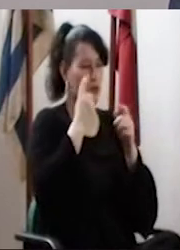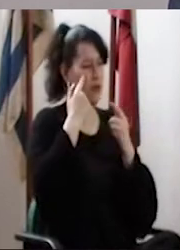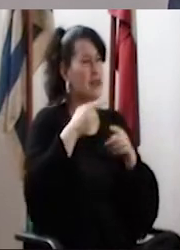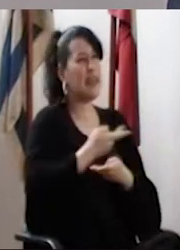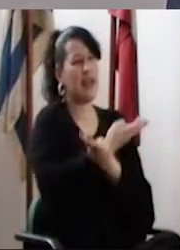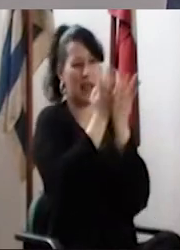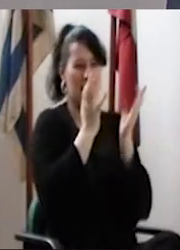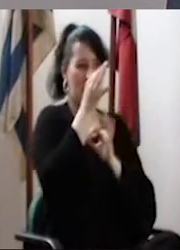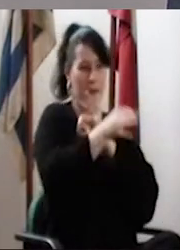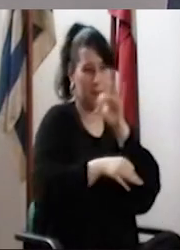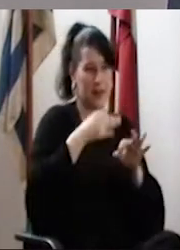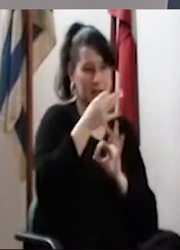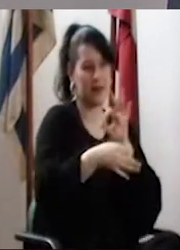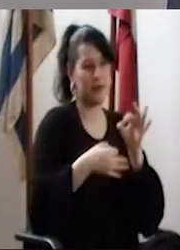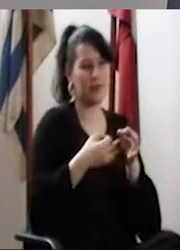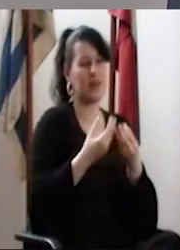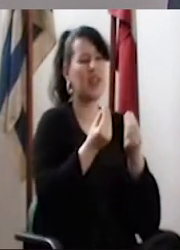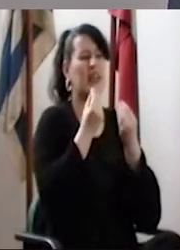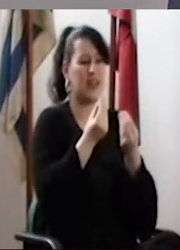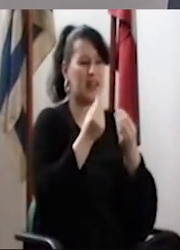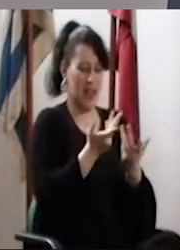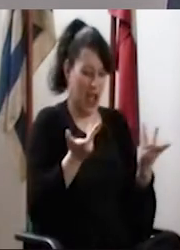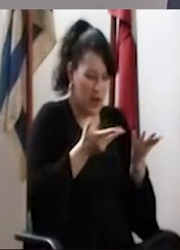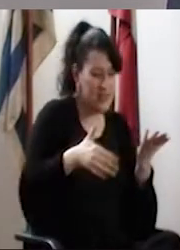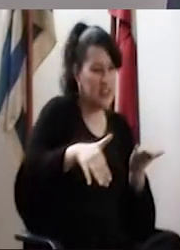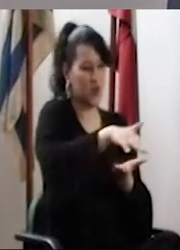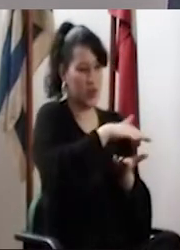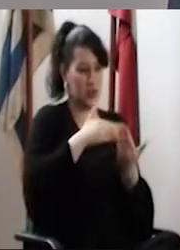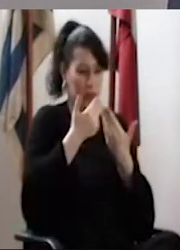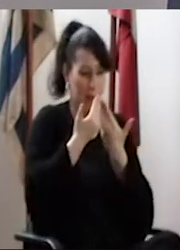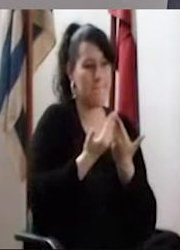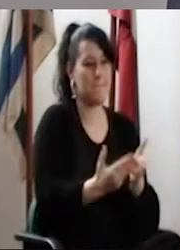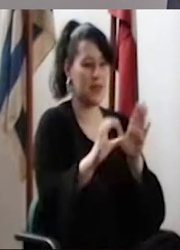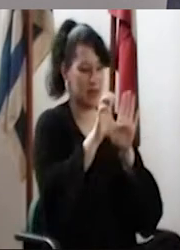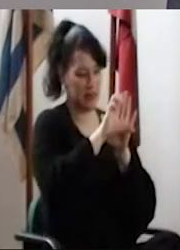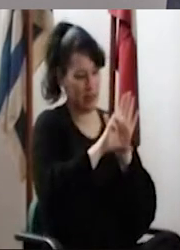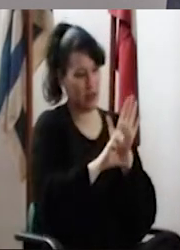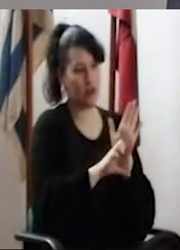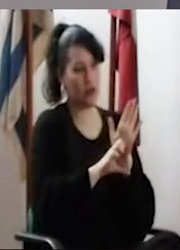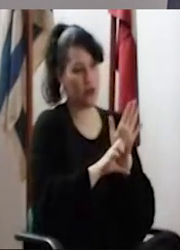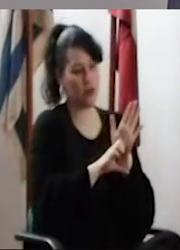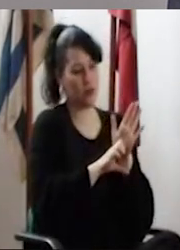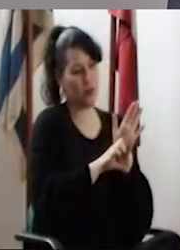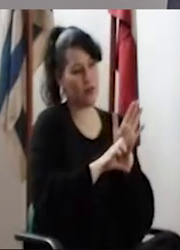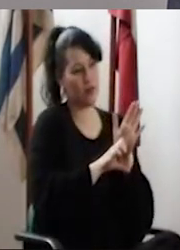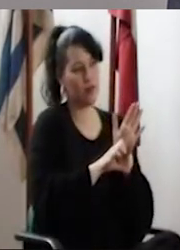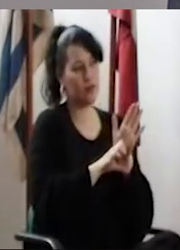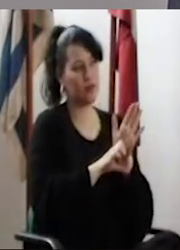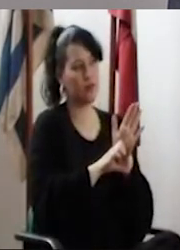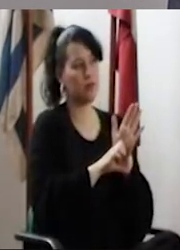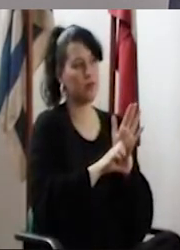más o menos con esto, creo que hay un panorama general de en qué está al día de hoy la implementación del estatuto.